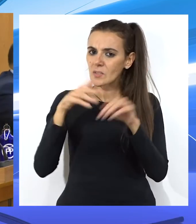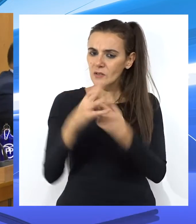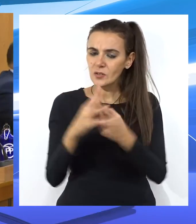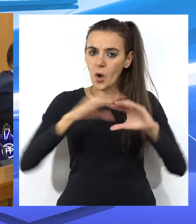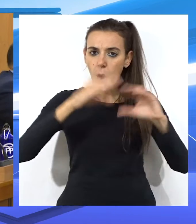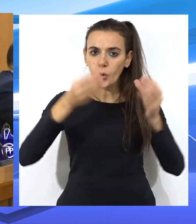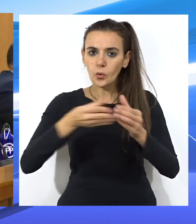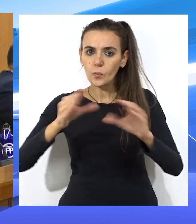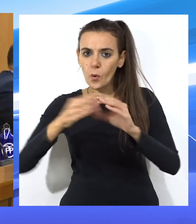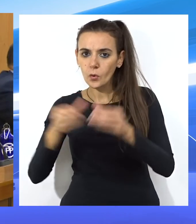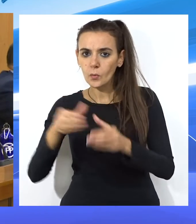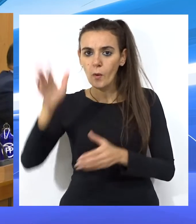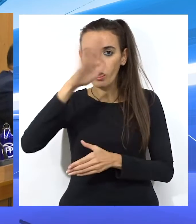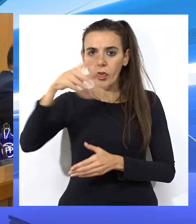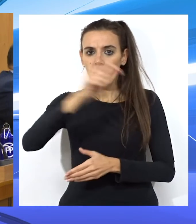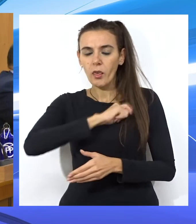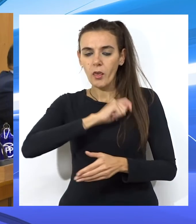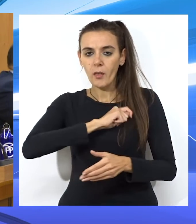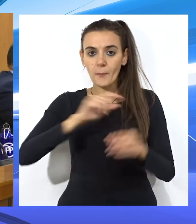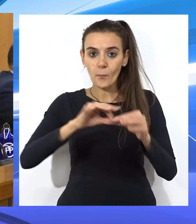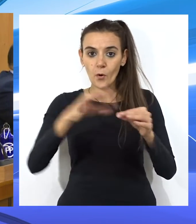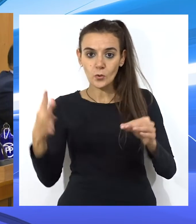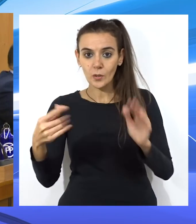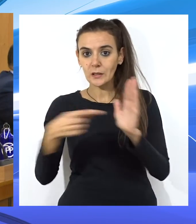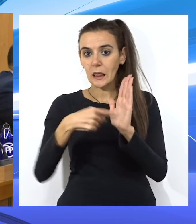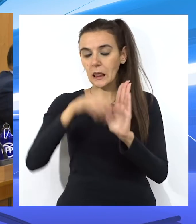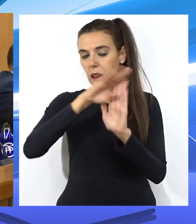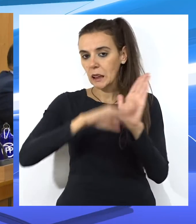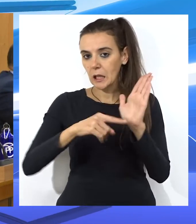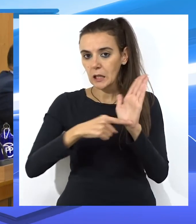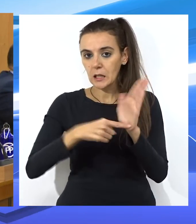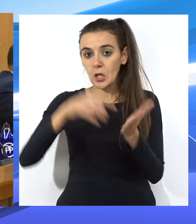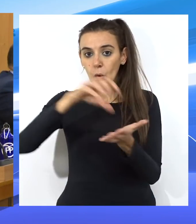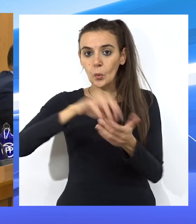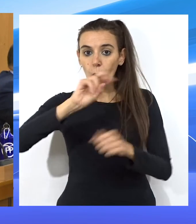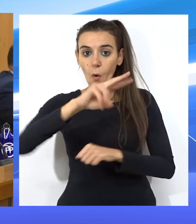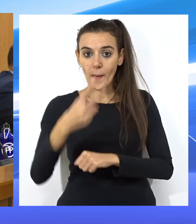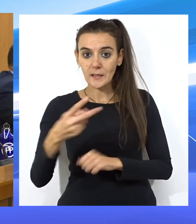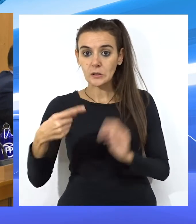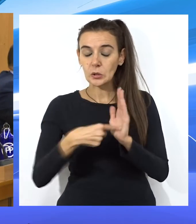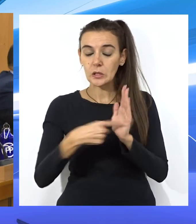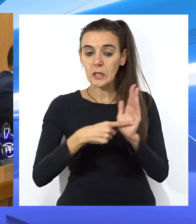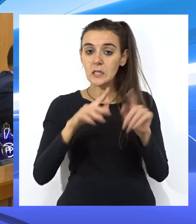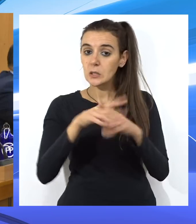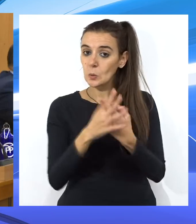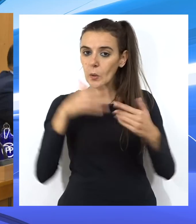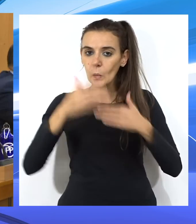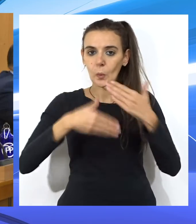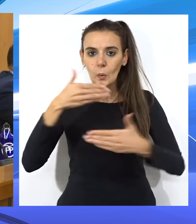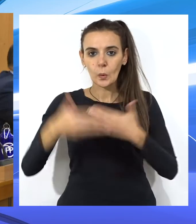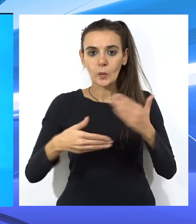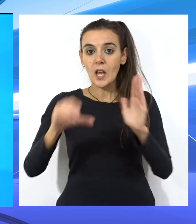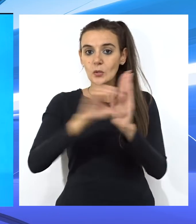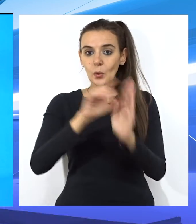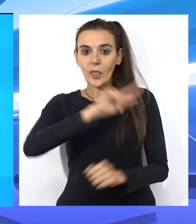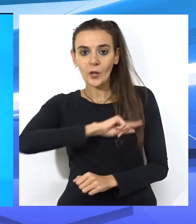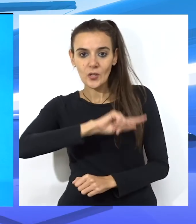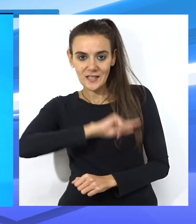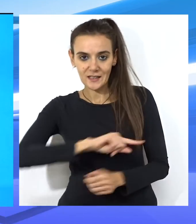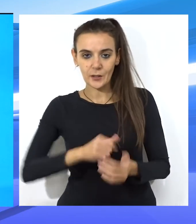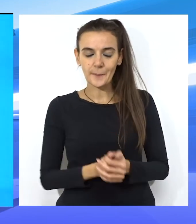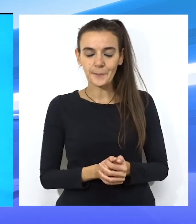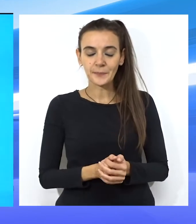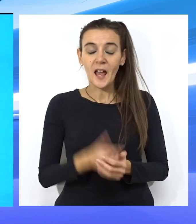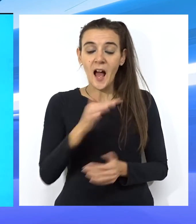agrupaciones de nuestro país, afortunadamente, dice la enmienda de sustitución de Vox, ya deslindan en sus respectivos códigos éticos. Así,